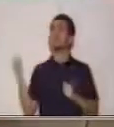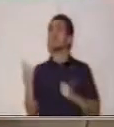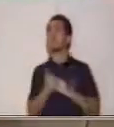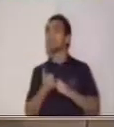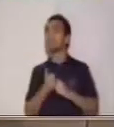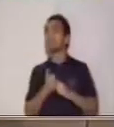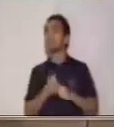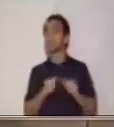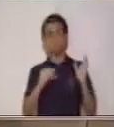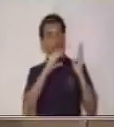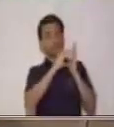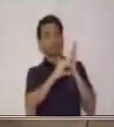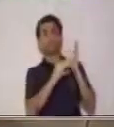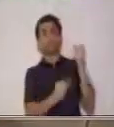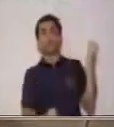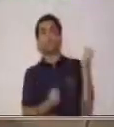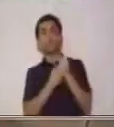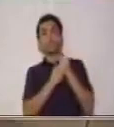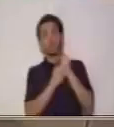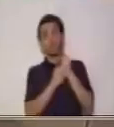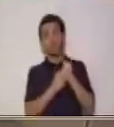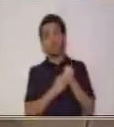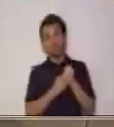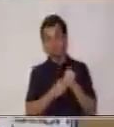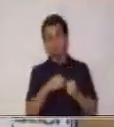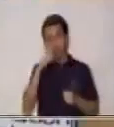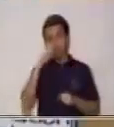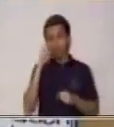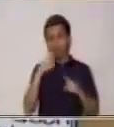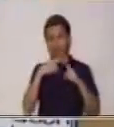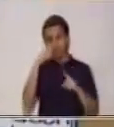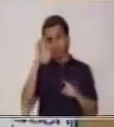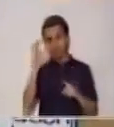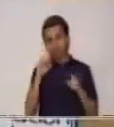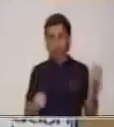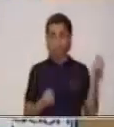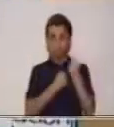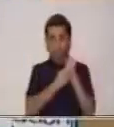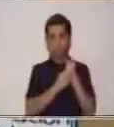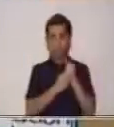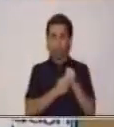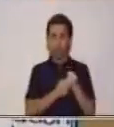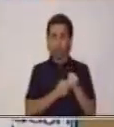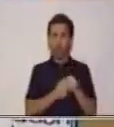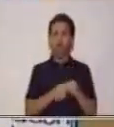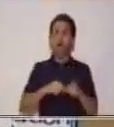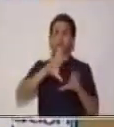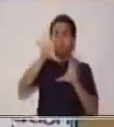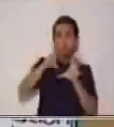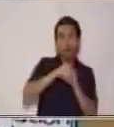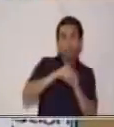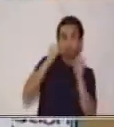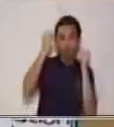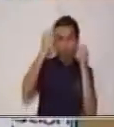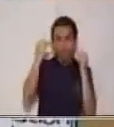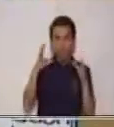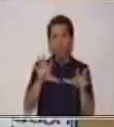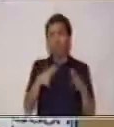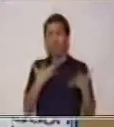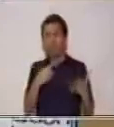El texto de apoyo, muy bien, que nos da información adicional sobre el producto o el servicio.